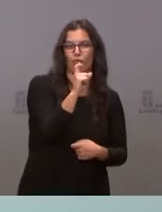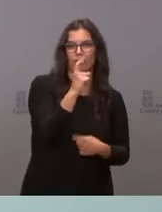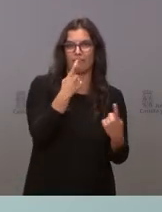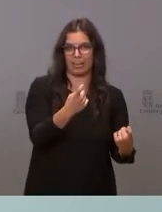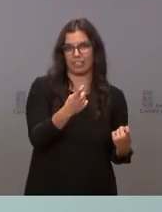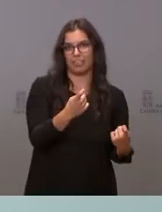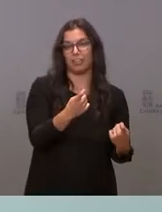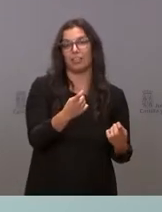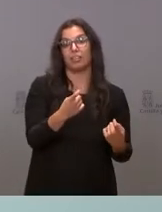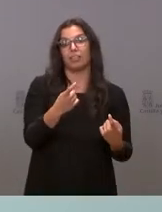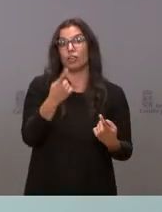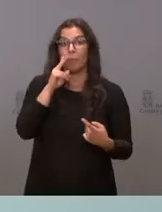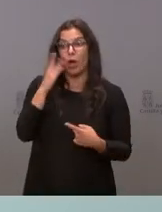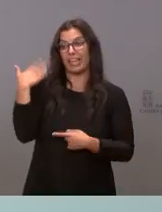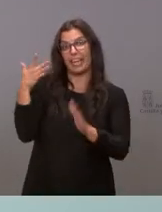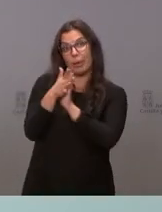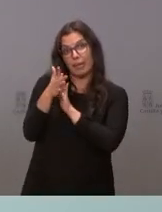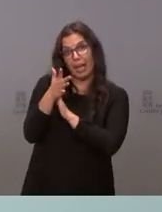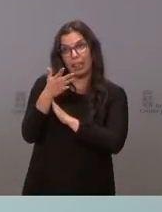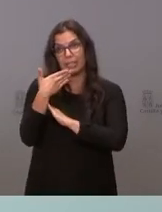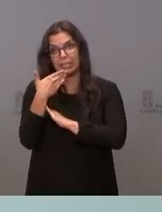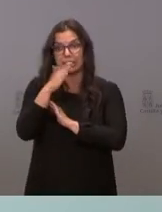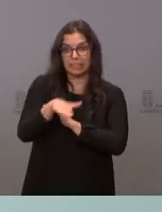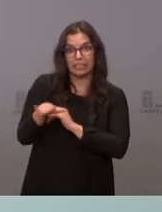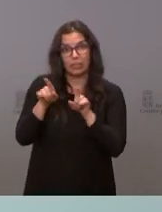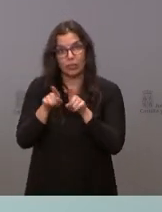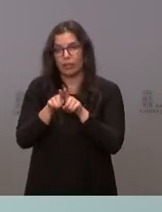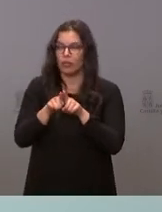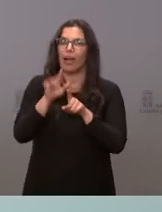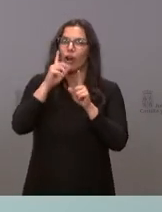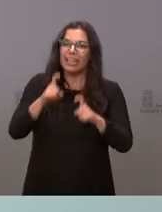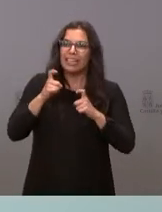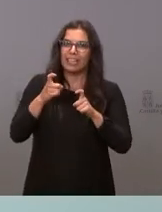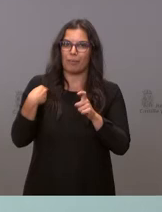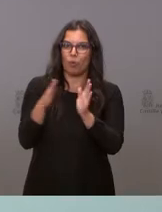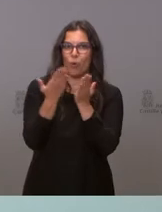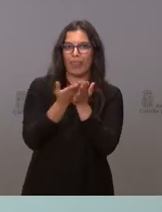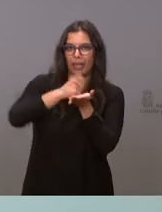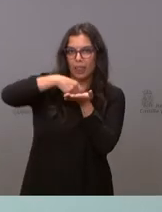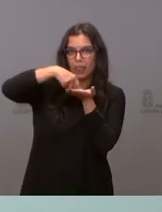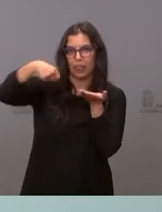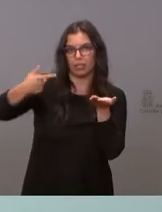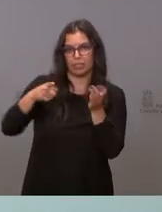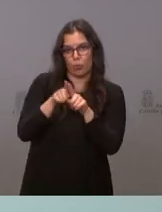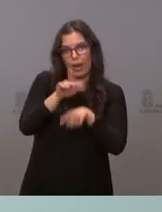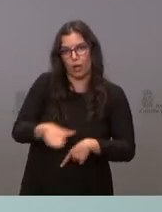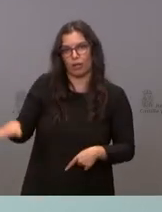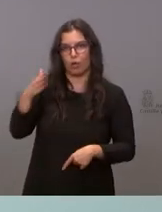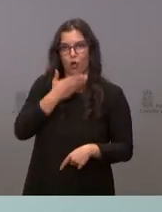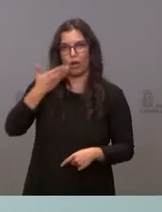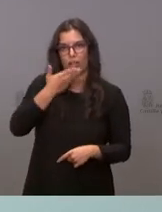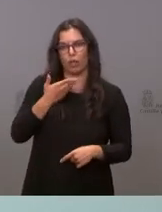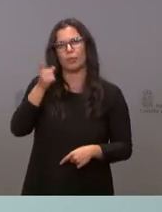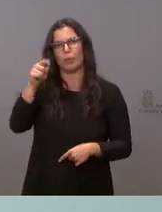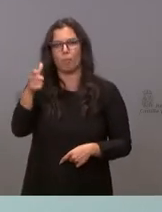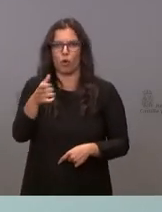de los patitos no ha sido suficiente. Vamos a intentarlo con un cuadernillo de rubio. Pero aparte del cuadernillo de rubio, un poquito